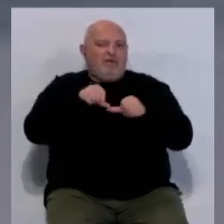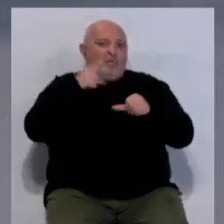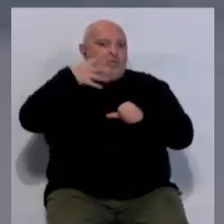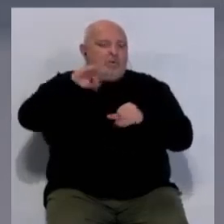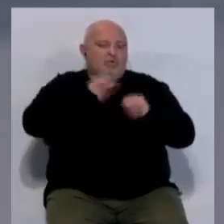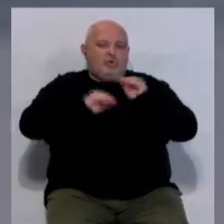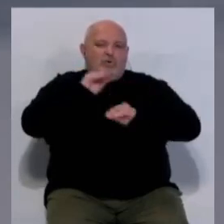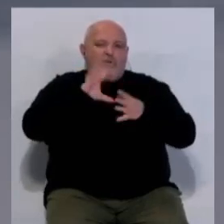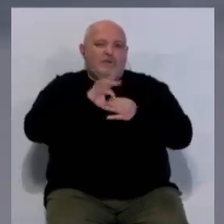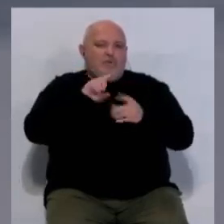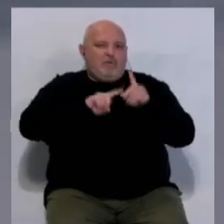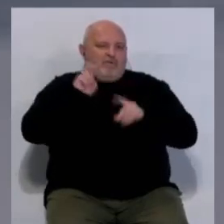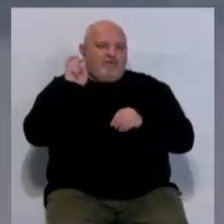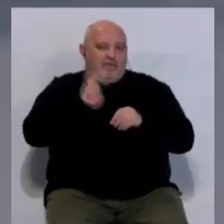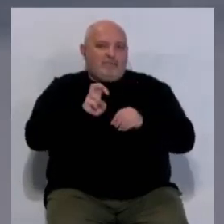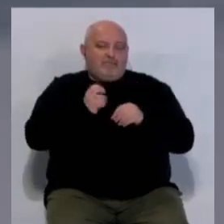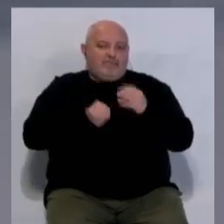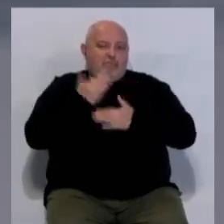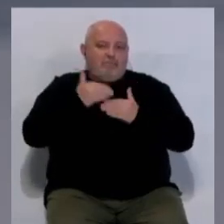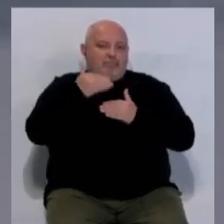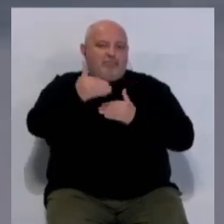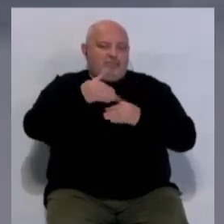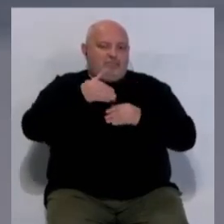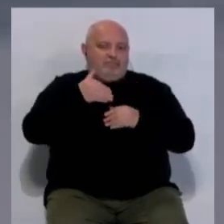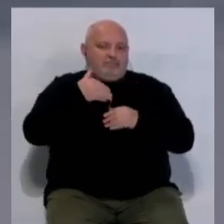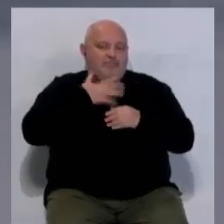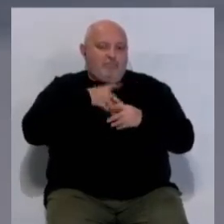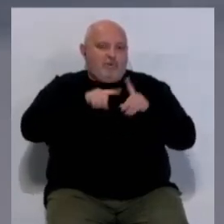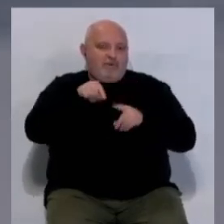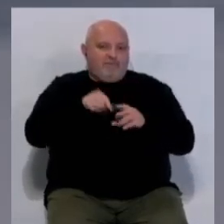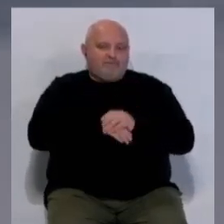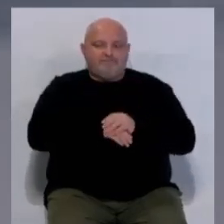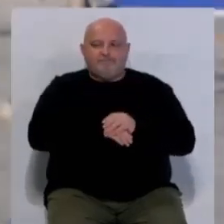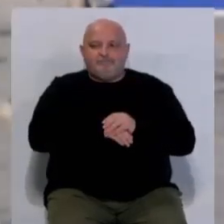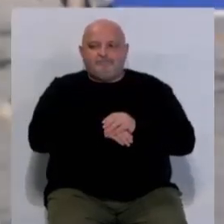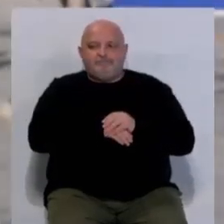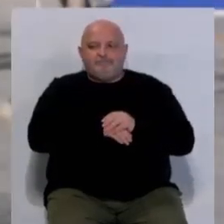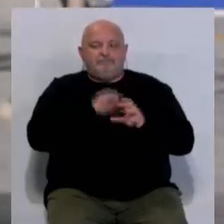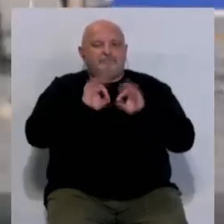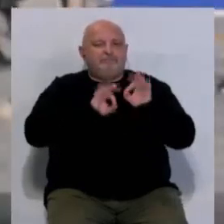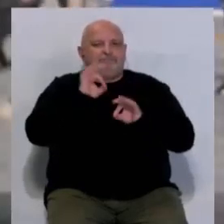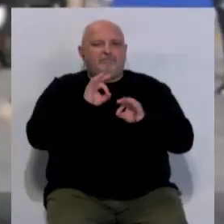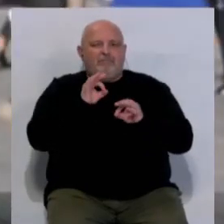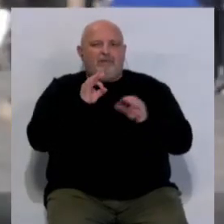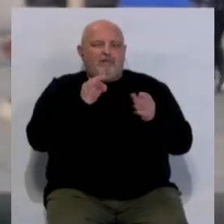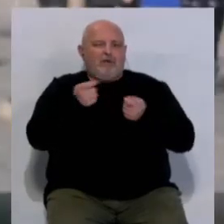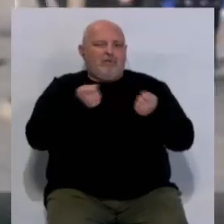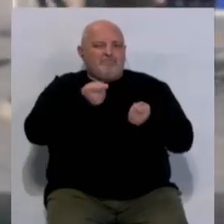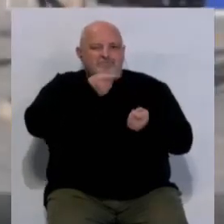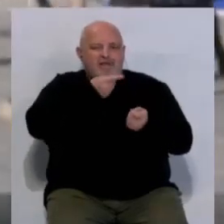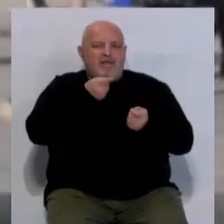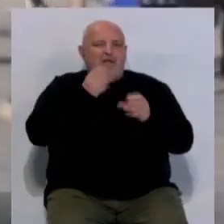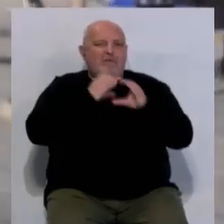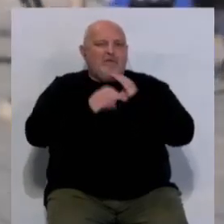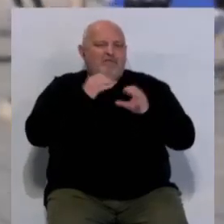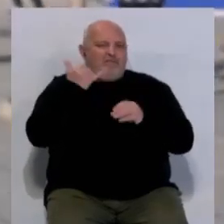para paliar el problema que puede ocasionar el tráfico de en sola ciudad. La desorganización, la descoordinación y la falta de